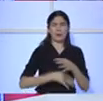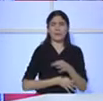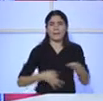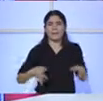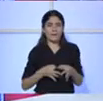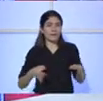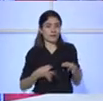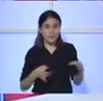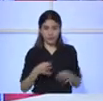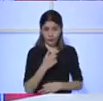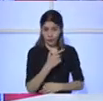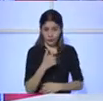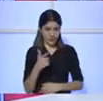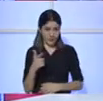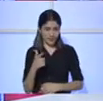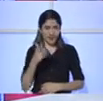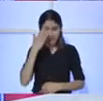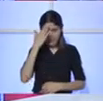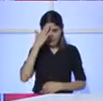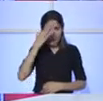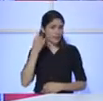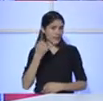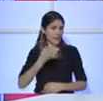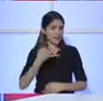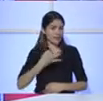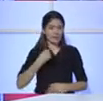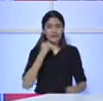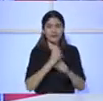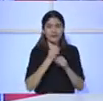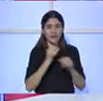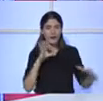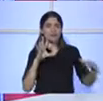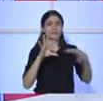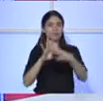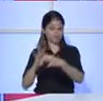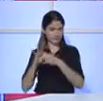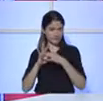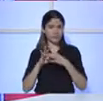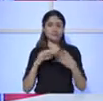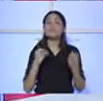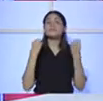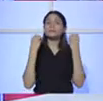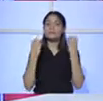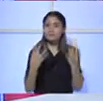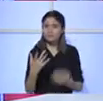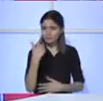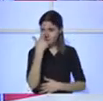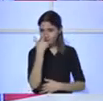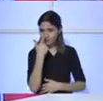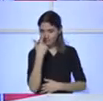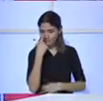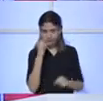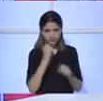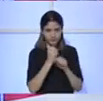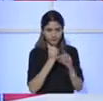existe un respaldo del gobierno, cuando existe una organización entre las instituciones, se pueden dar esas situaciones.